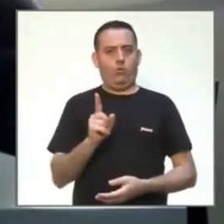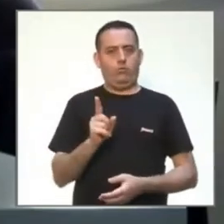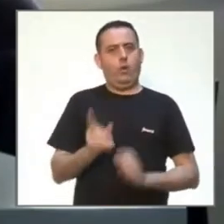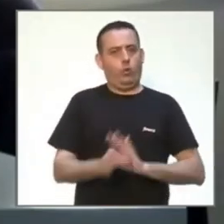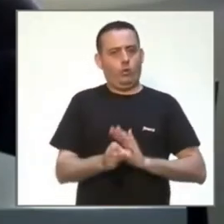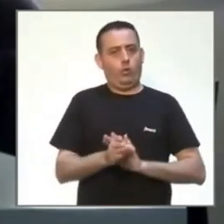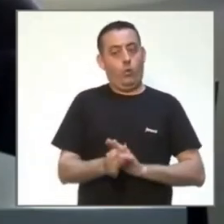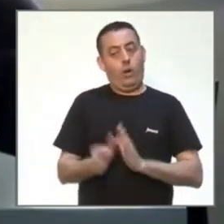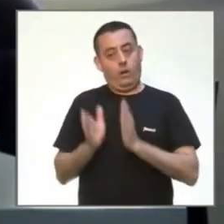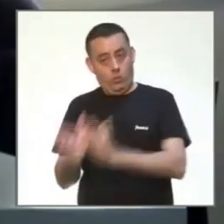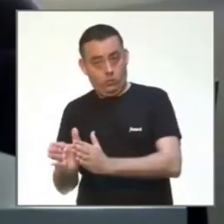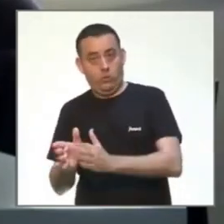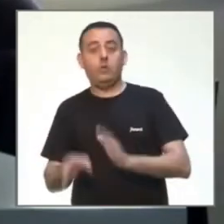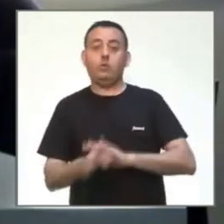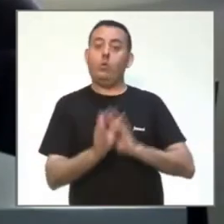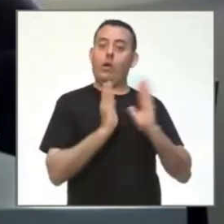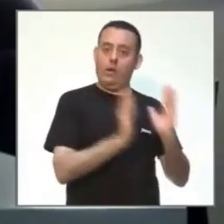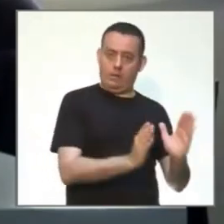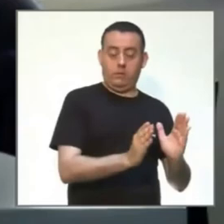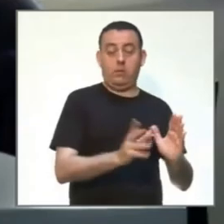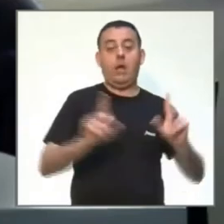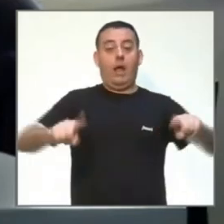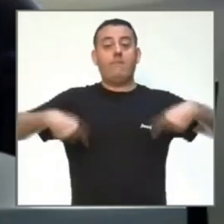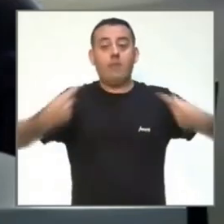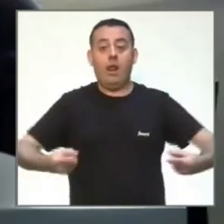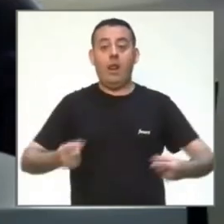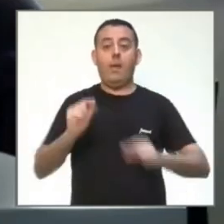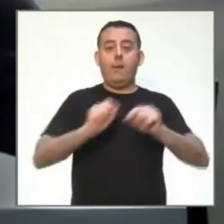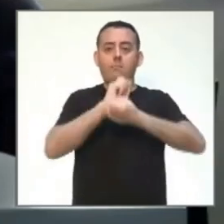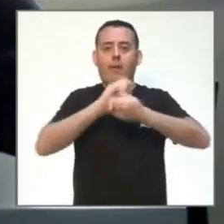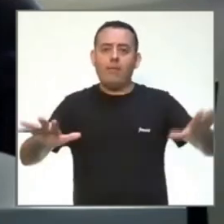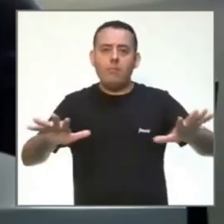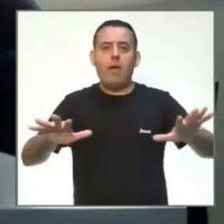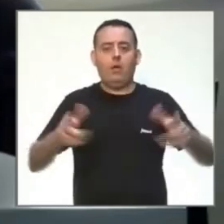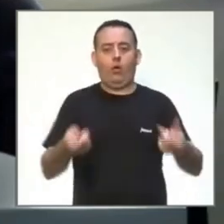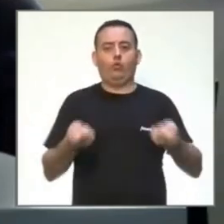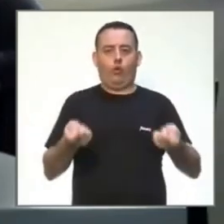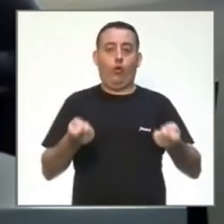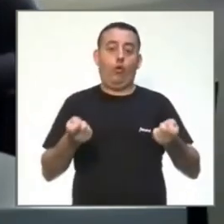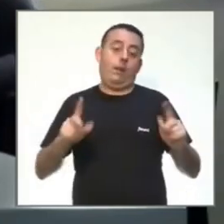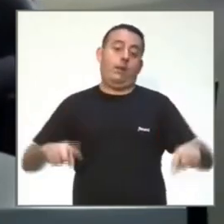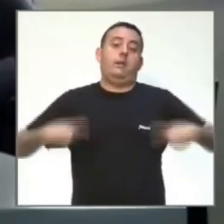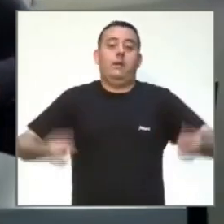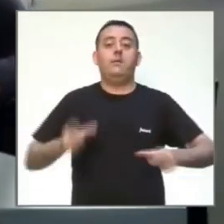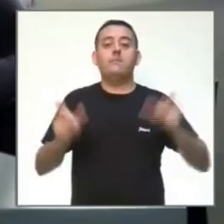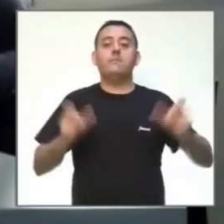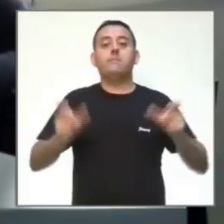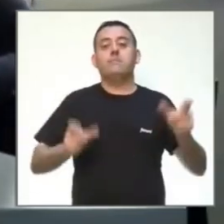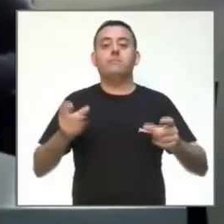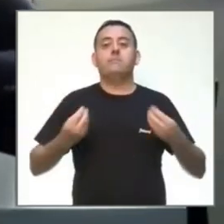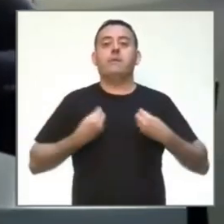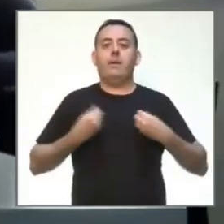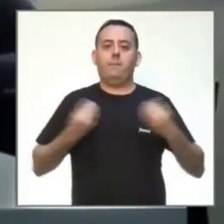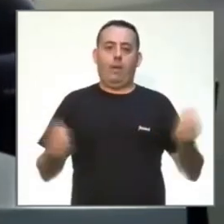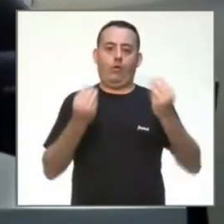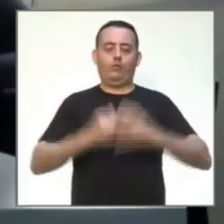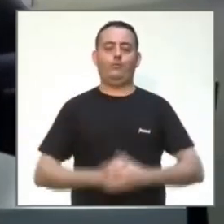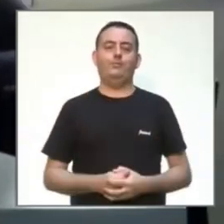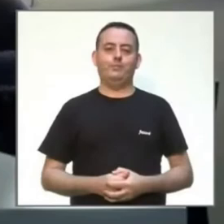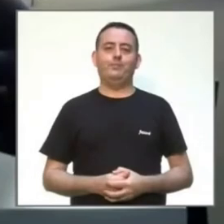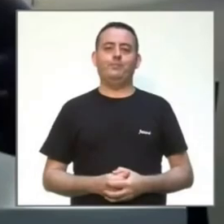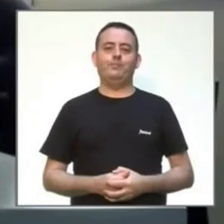esta pandemia y poder mejorar al final la vida de todos nosotros. Vale, sí. Bueno,